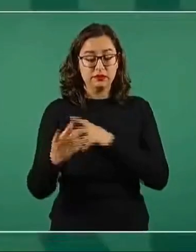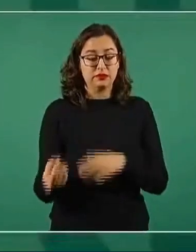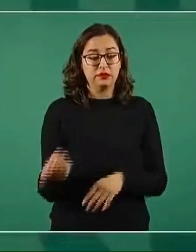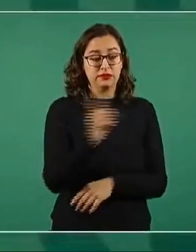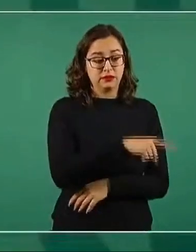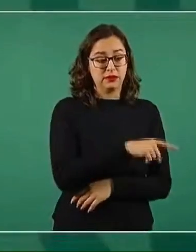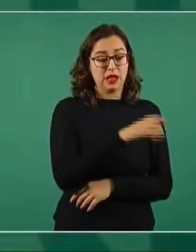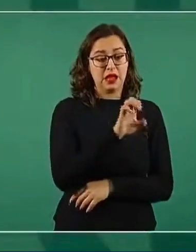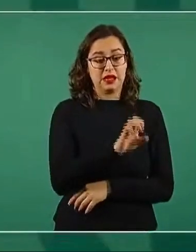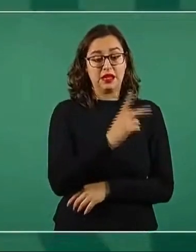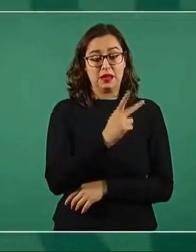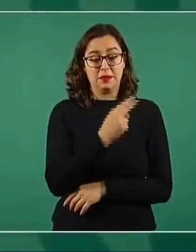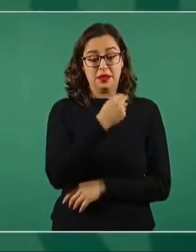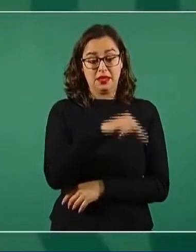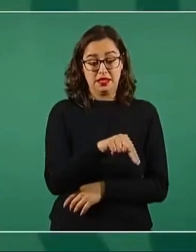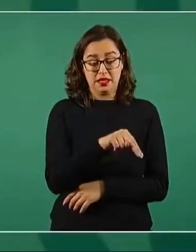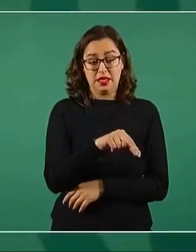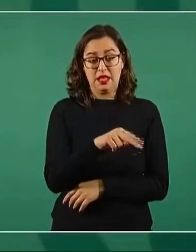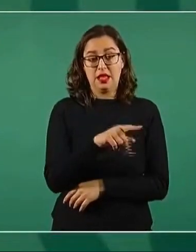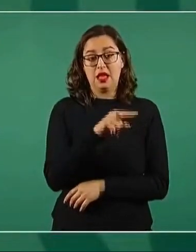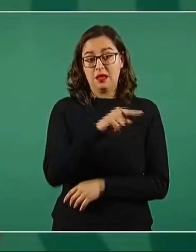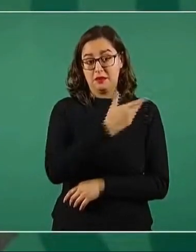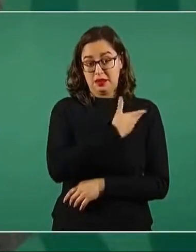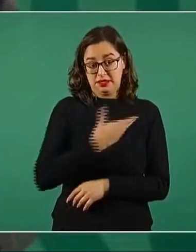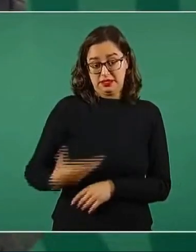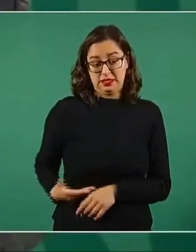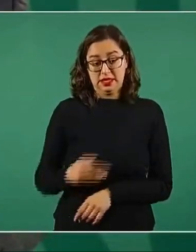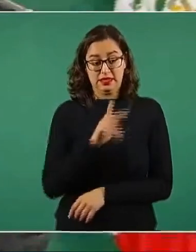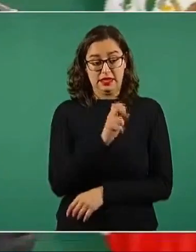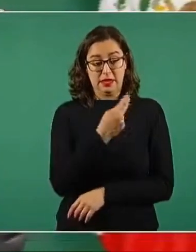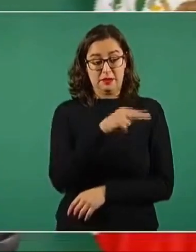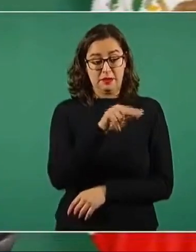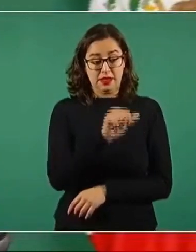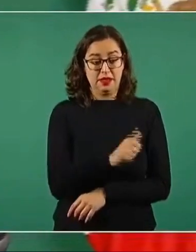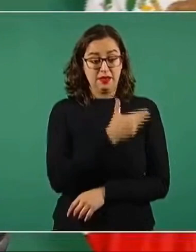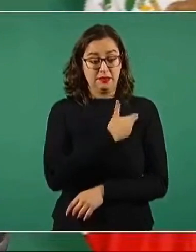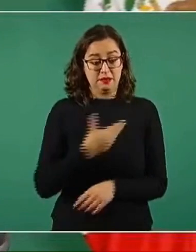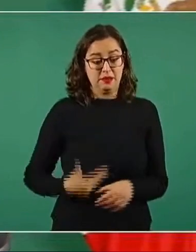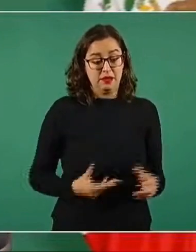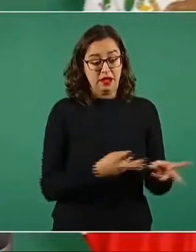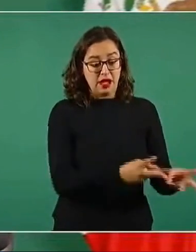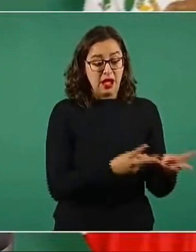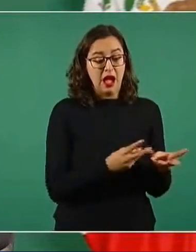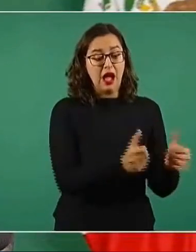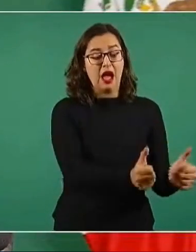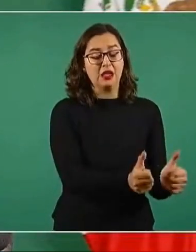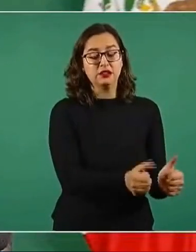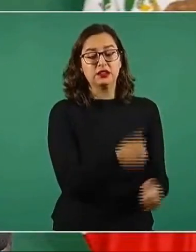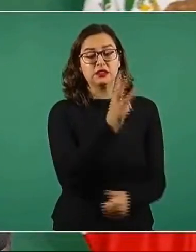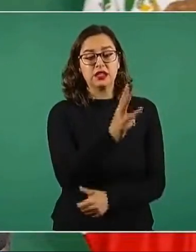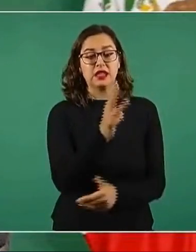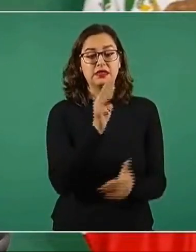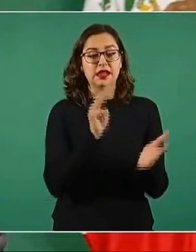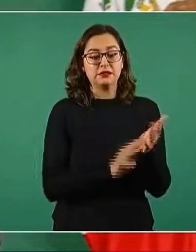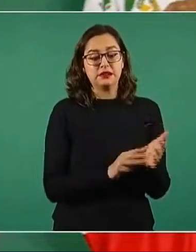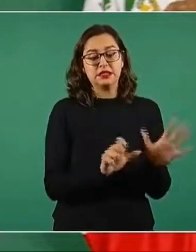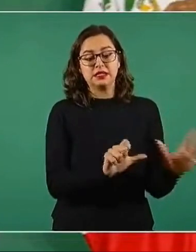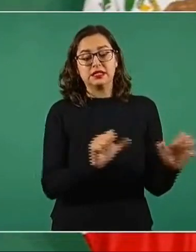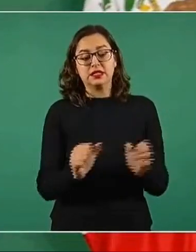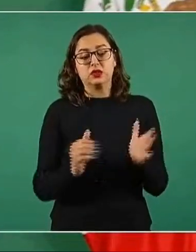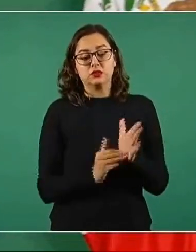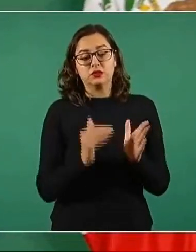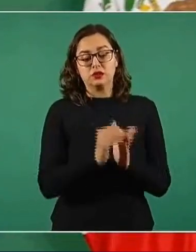la oficina de presidencia ejerció tres mil 600 millones de pesos,